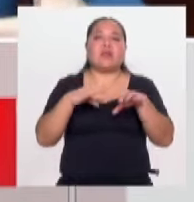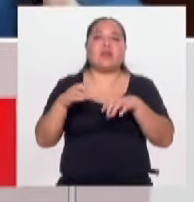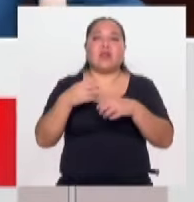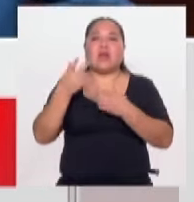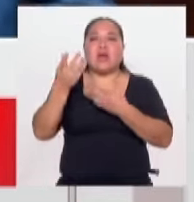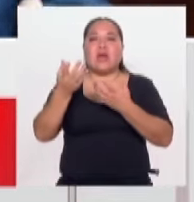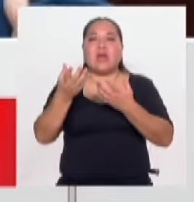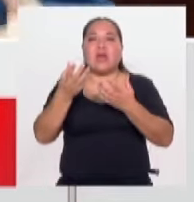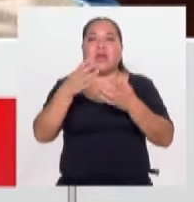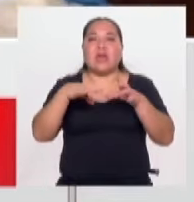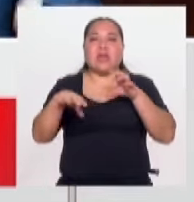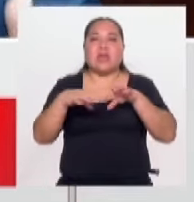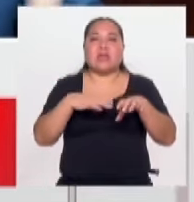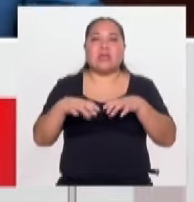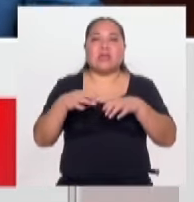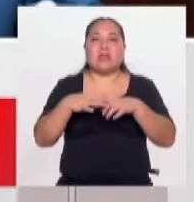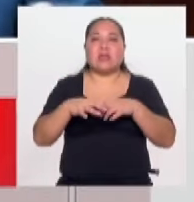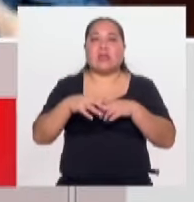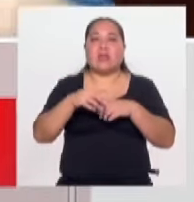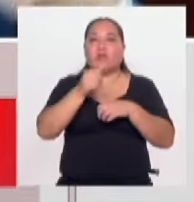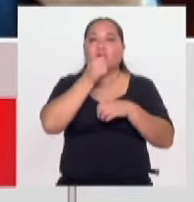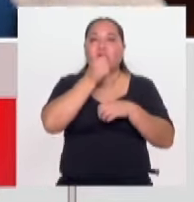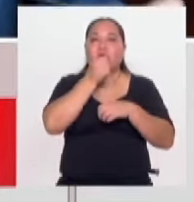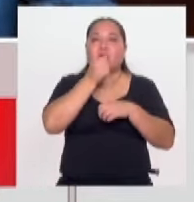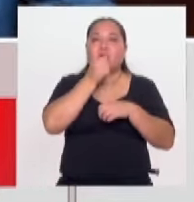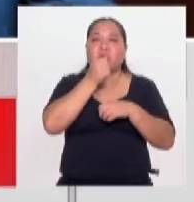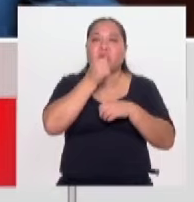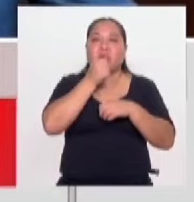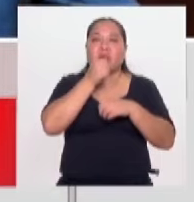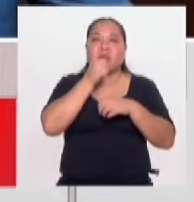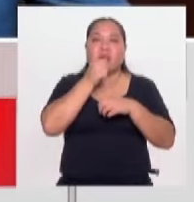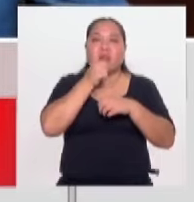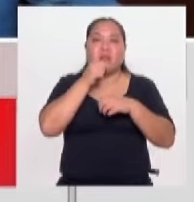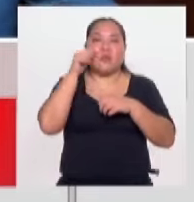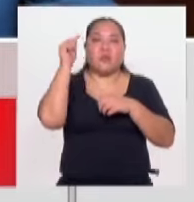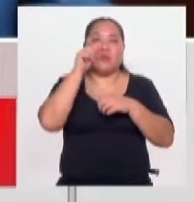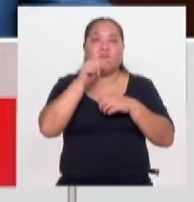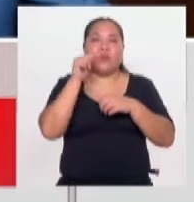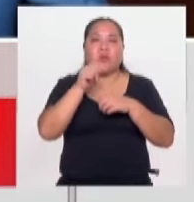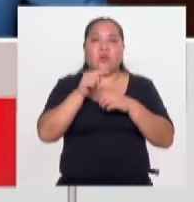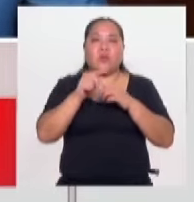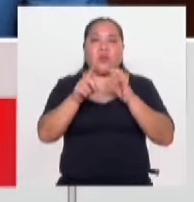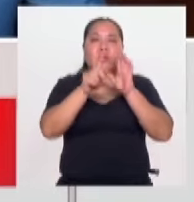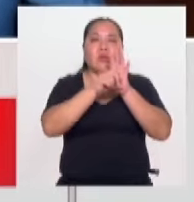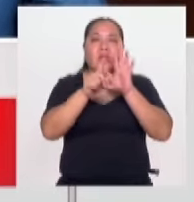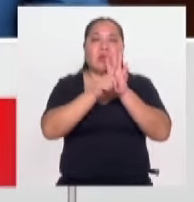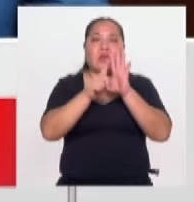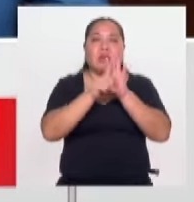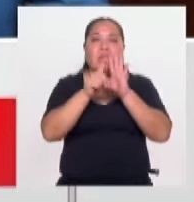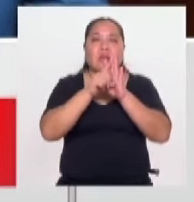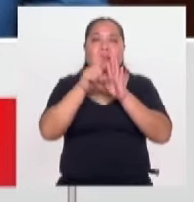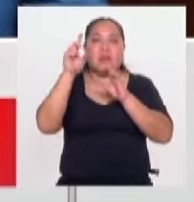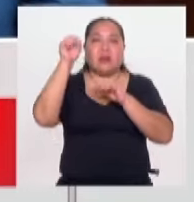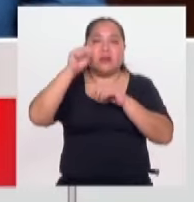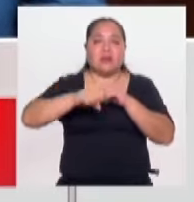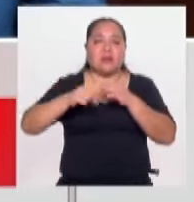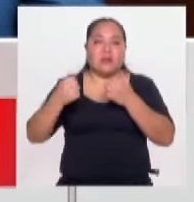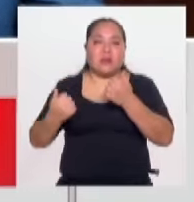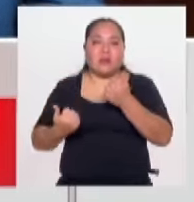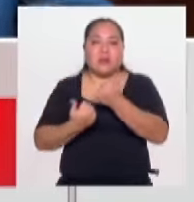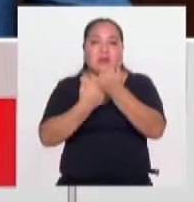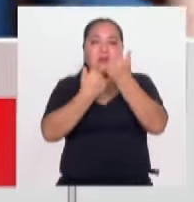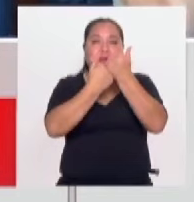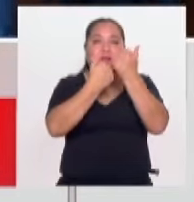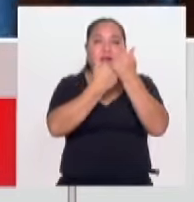los servicios privados de seguridad porque por ley, además, y por voluntad de ellos, están dispuestos a colaborar. Entonces, yo le digo, hay